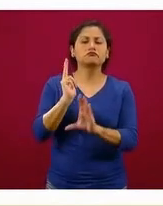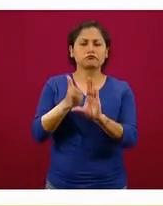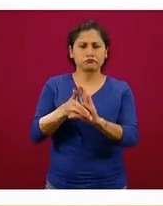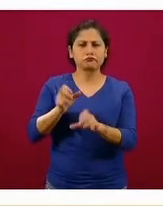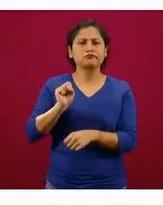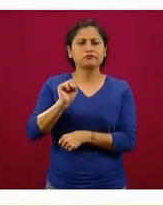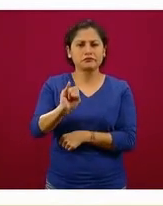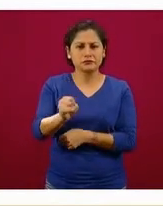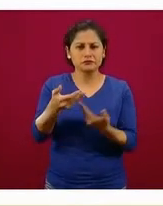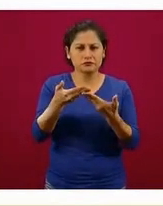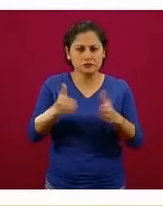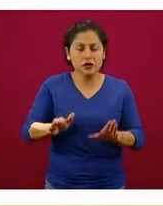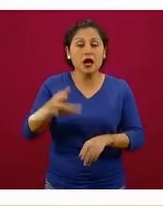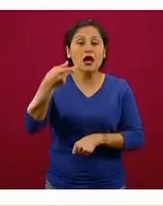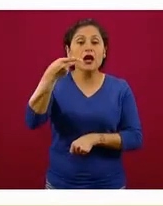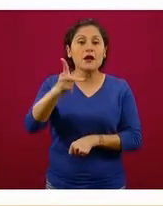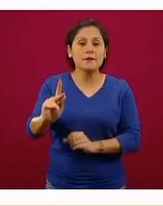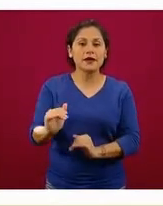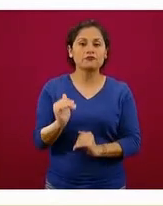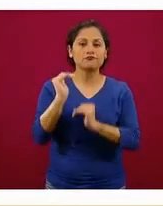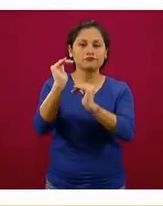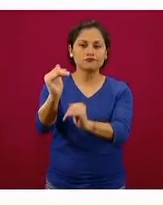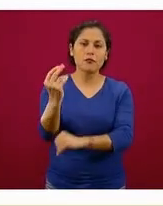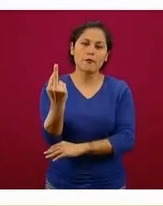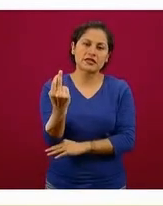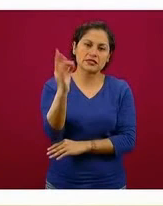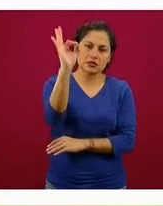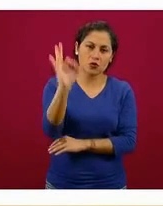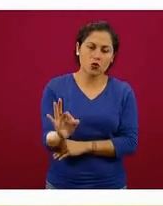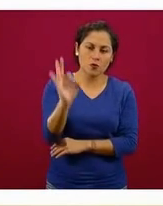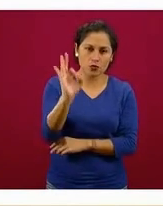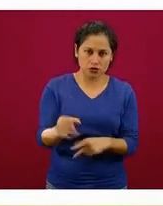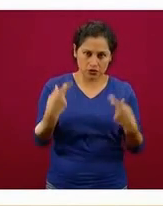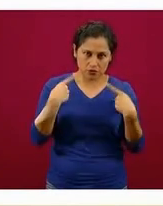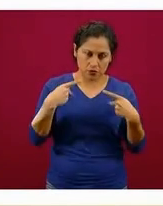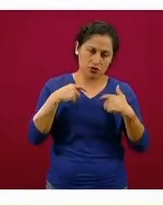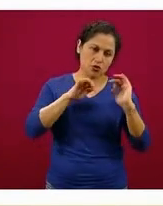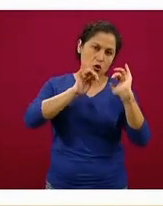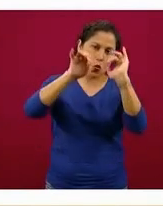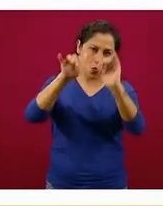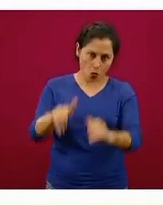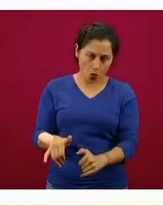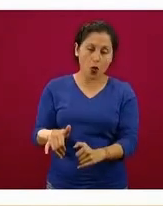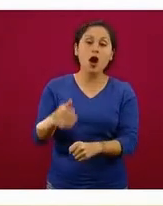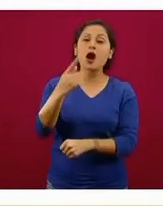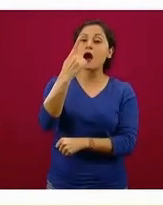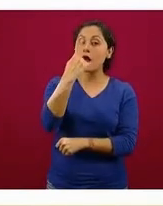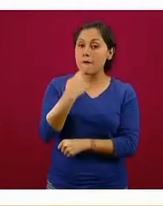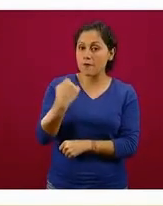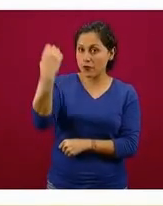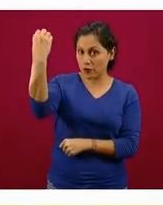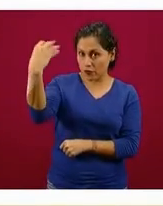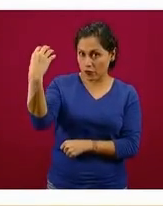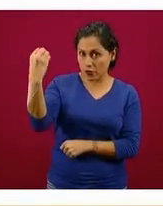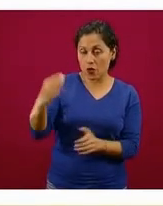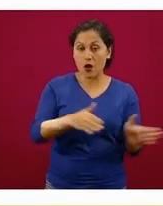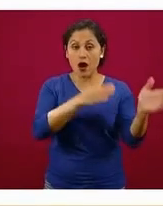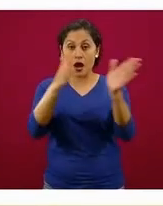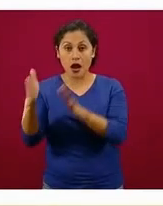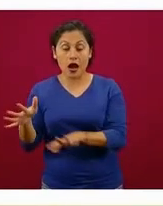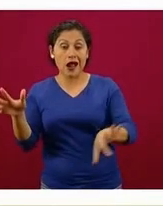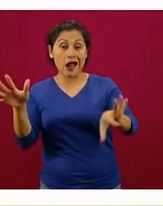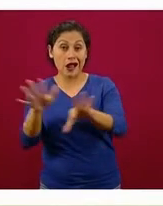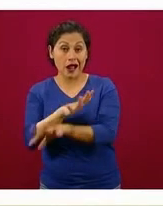25 por ciento cuando se encuentra en el semáforo rojo a 50 por ciento